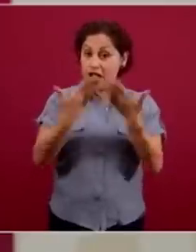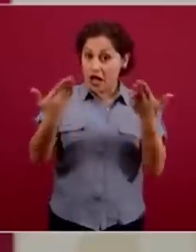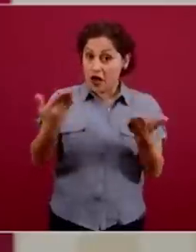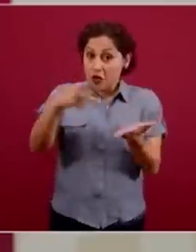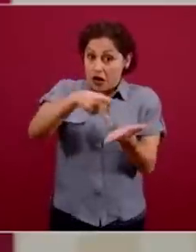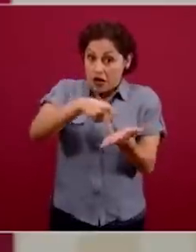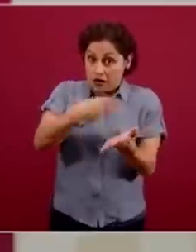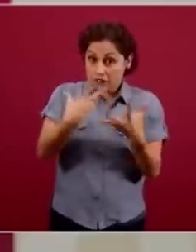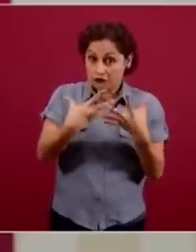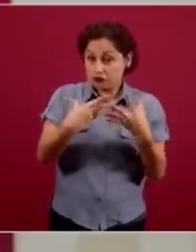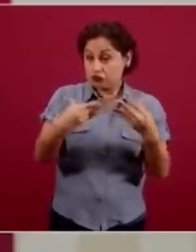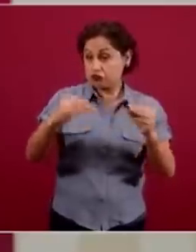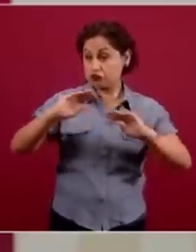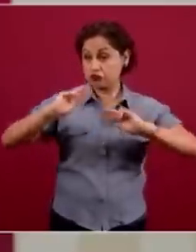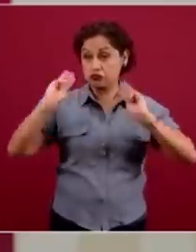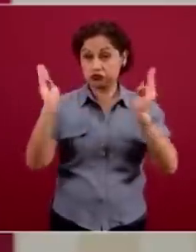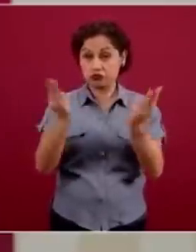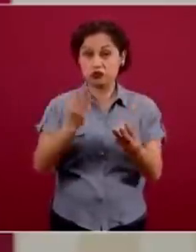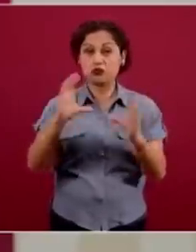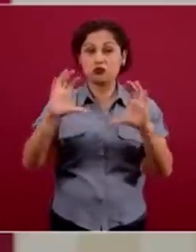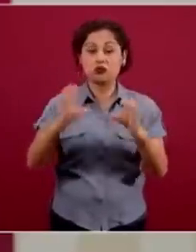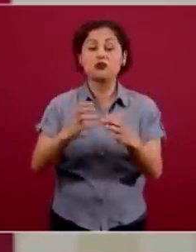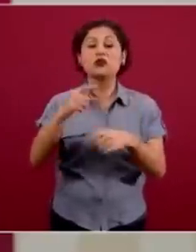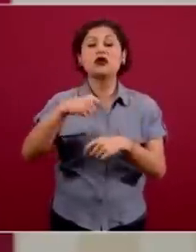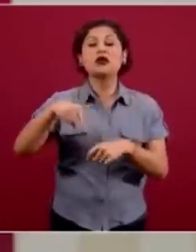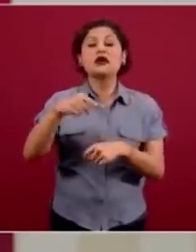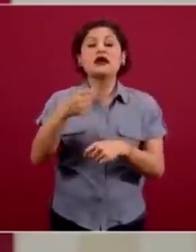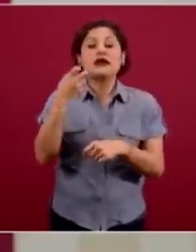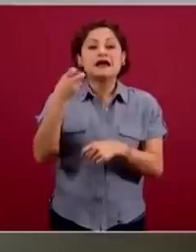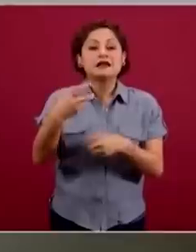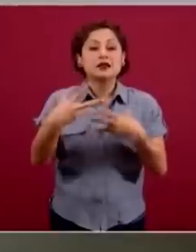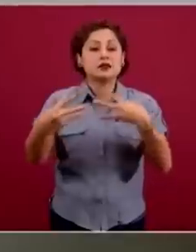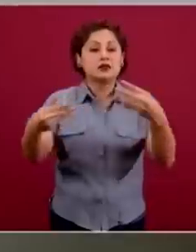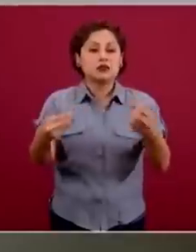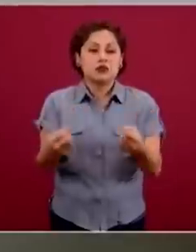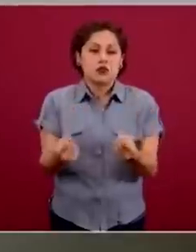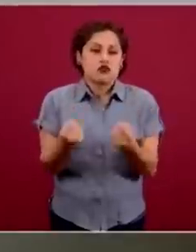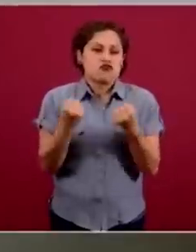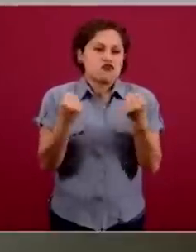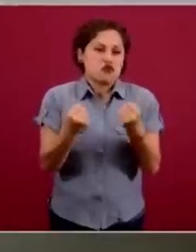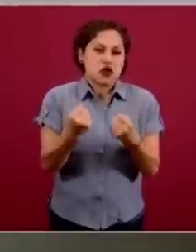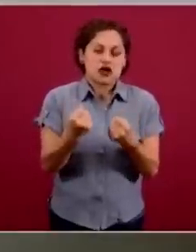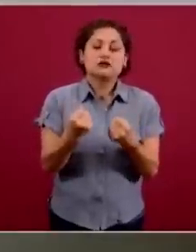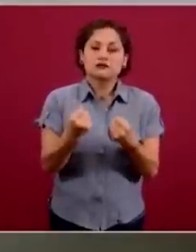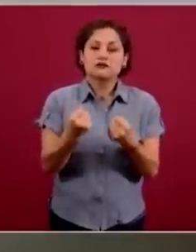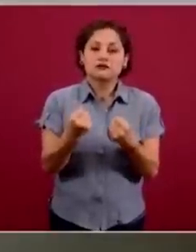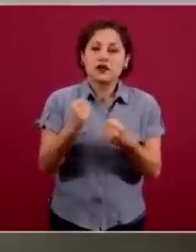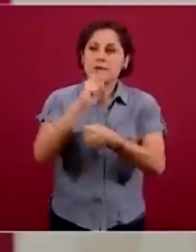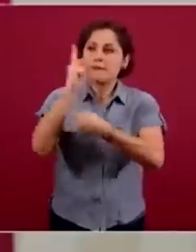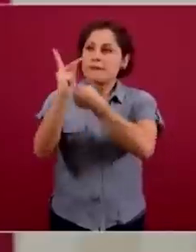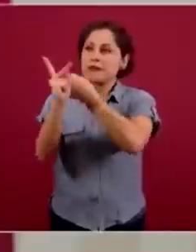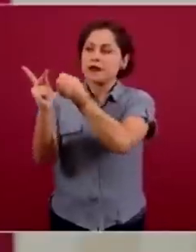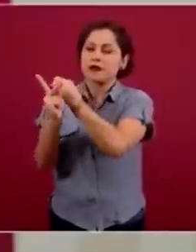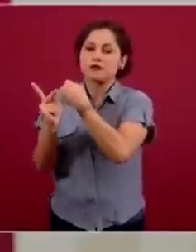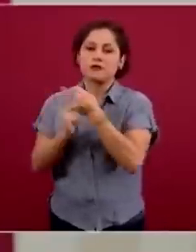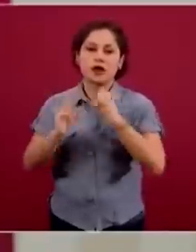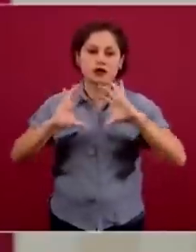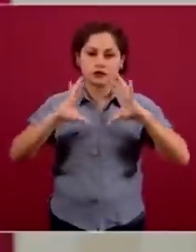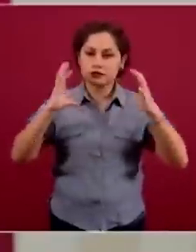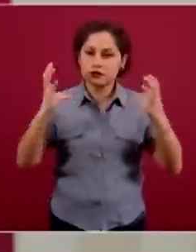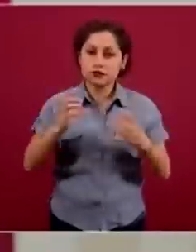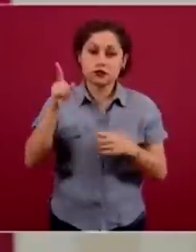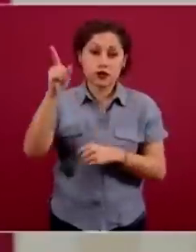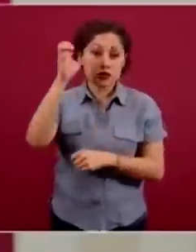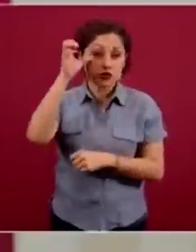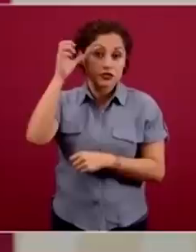comportado de una manera sumamente intensa, agresiva en distintos países del mundo, empezando por China, que